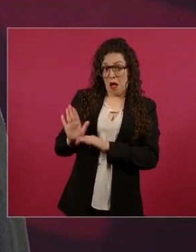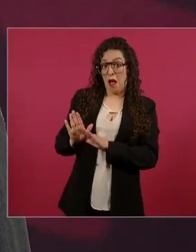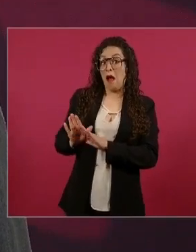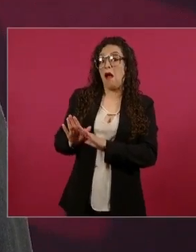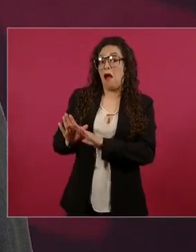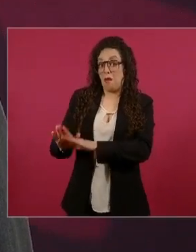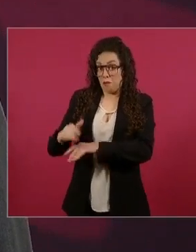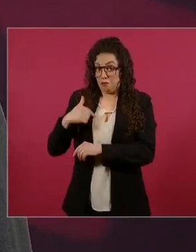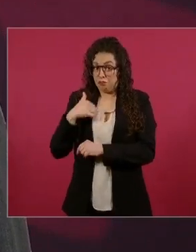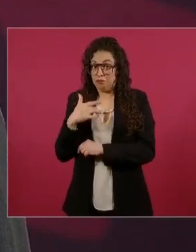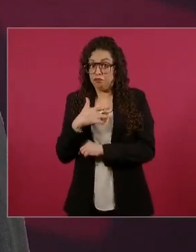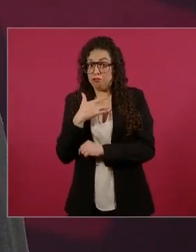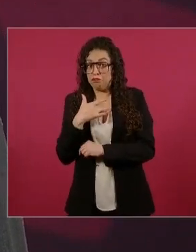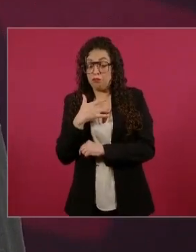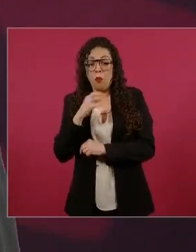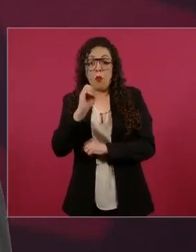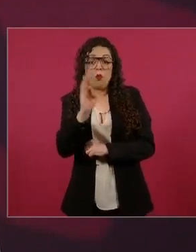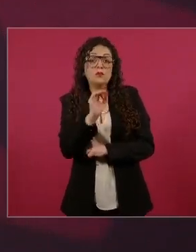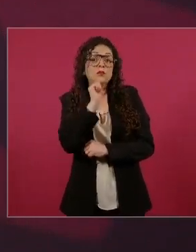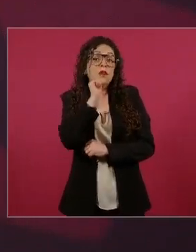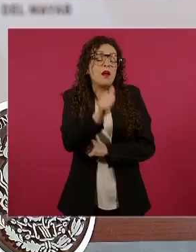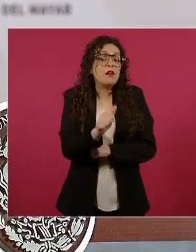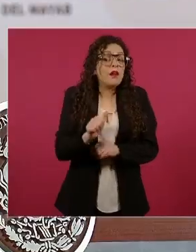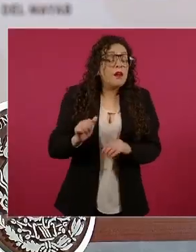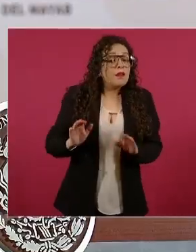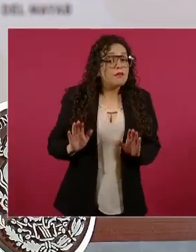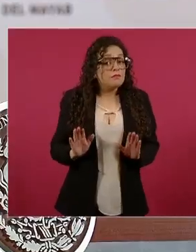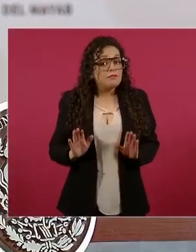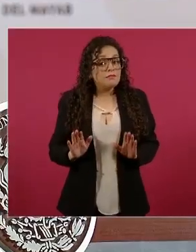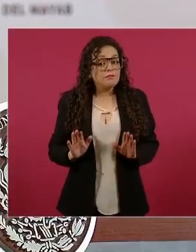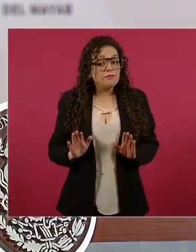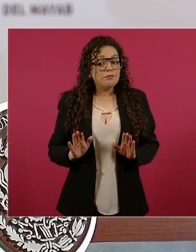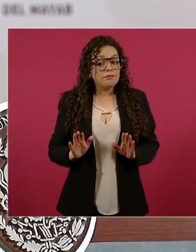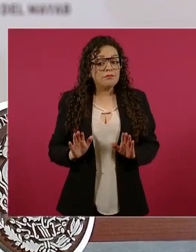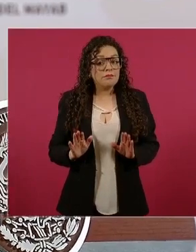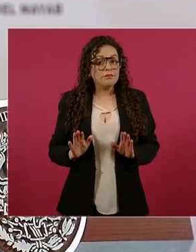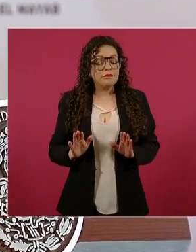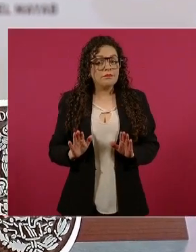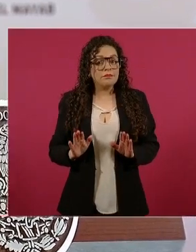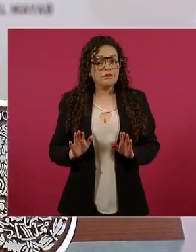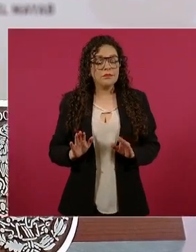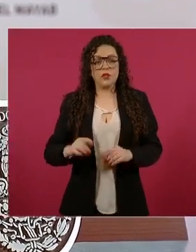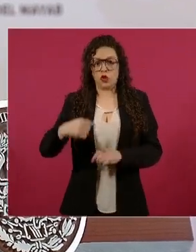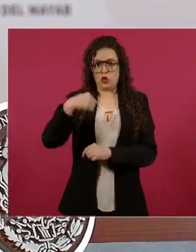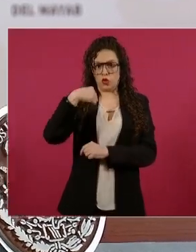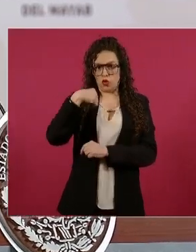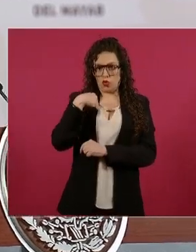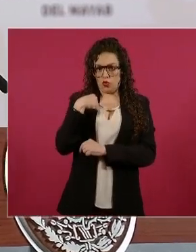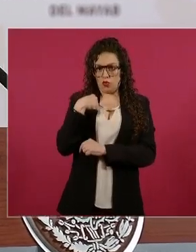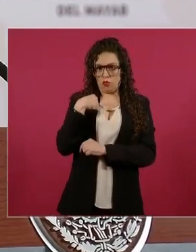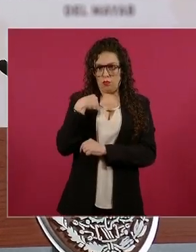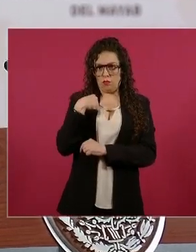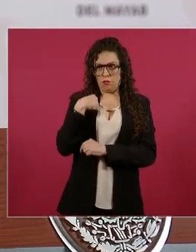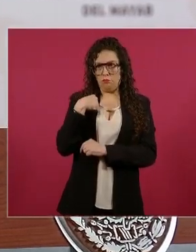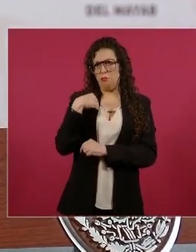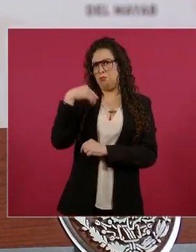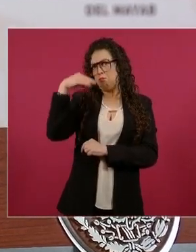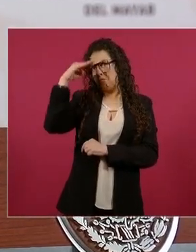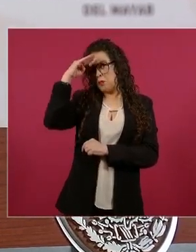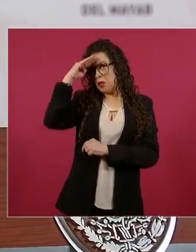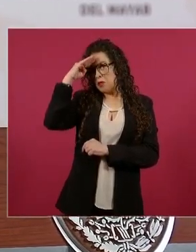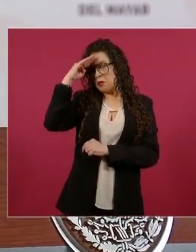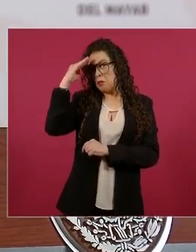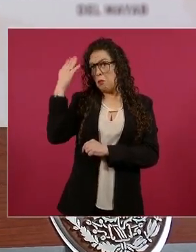que se retuerza la ley en